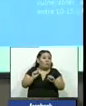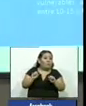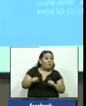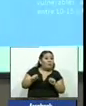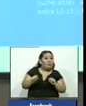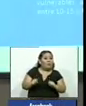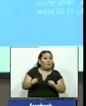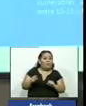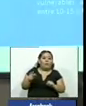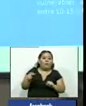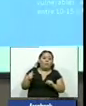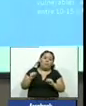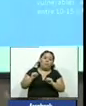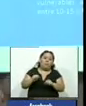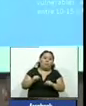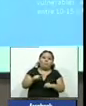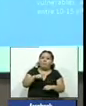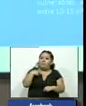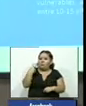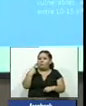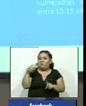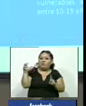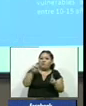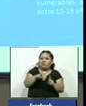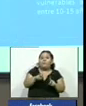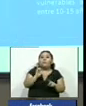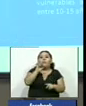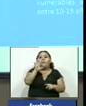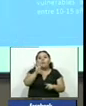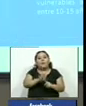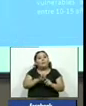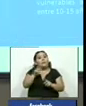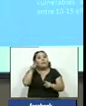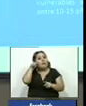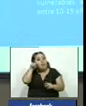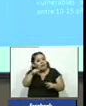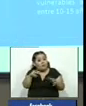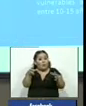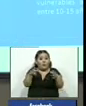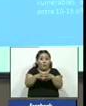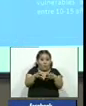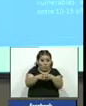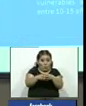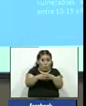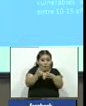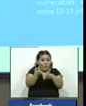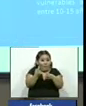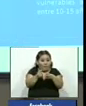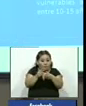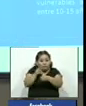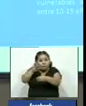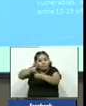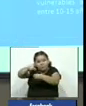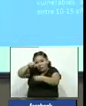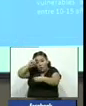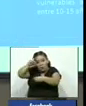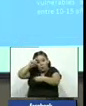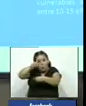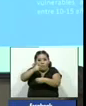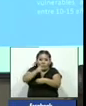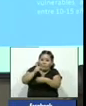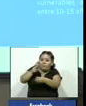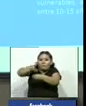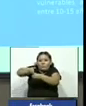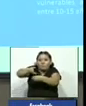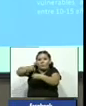morir violentamente ¿qué significa eso? que justo la generación que va a entrar al mercado laboral es la generación que no está entrando